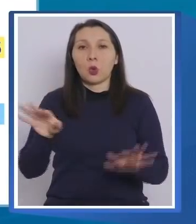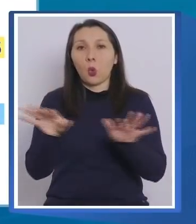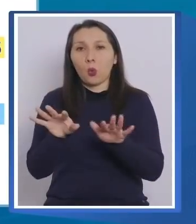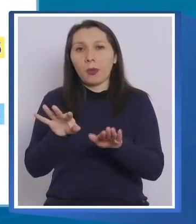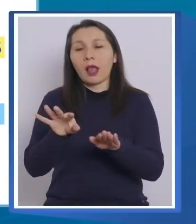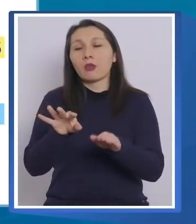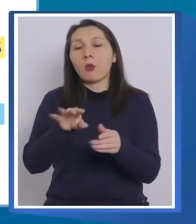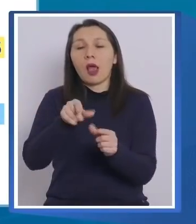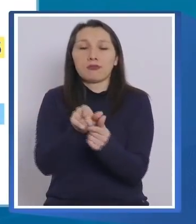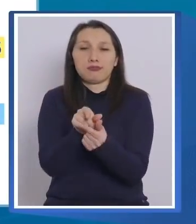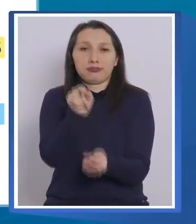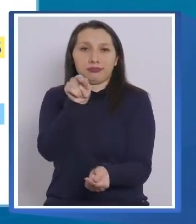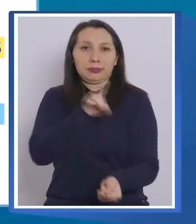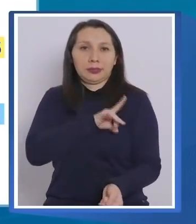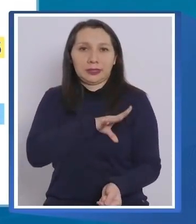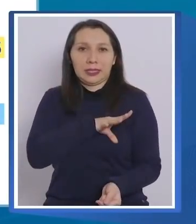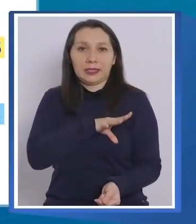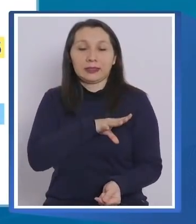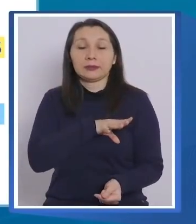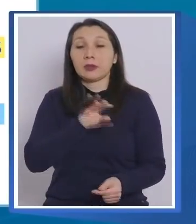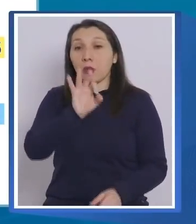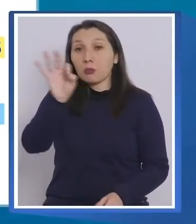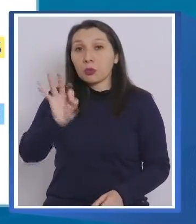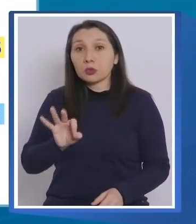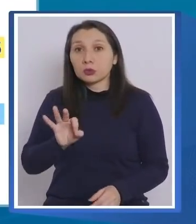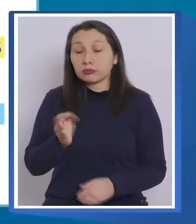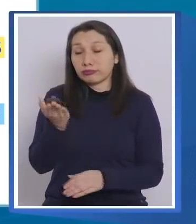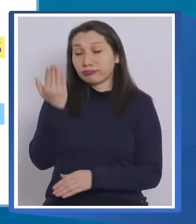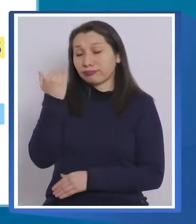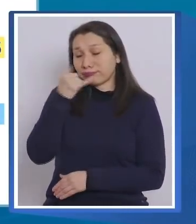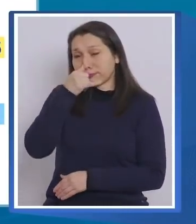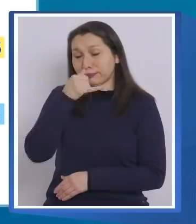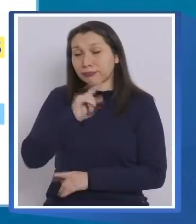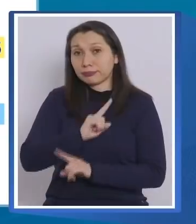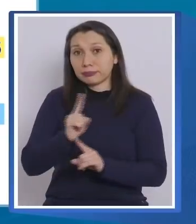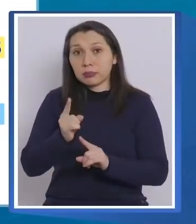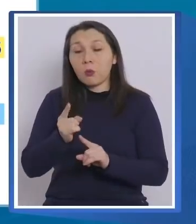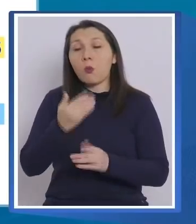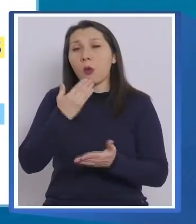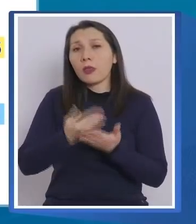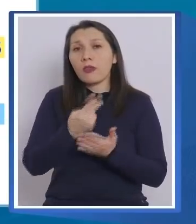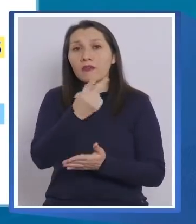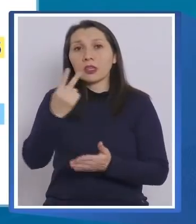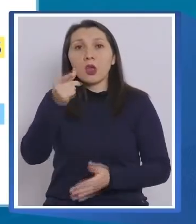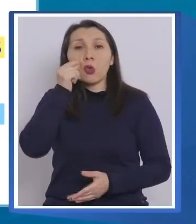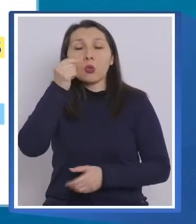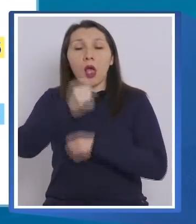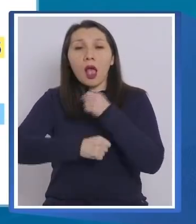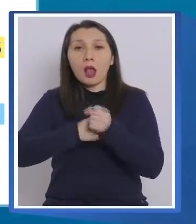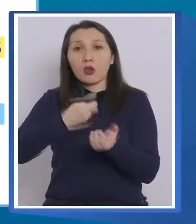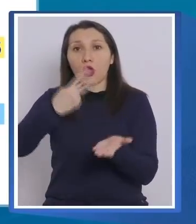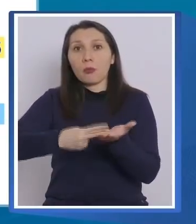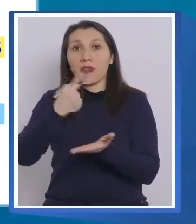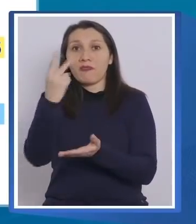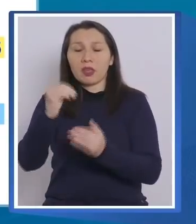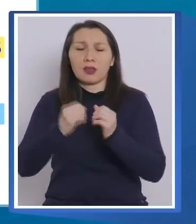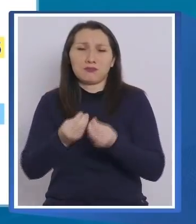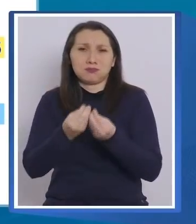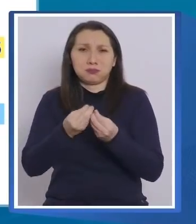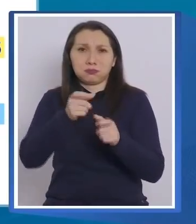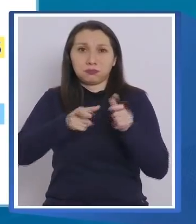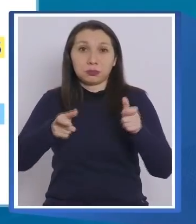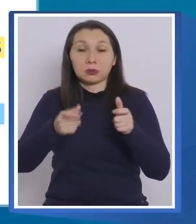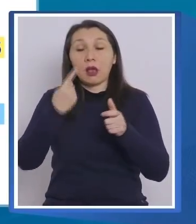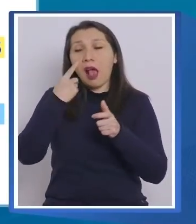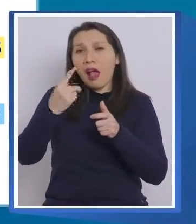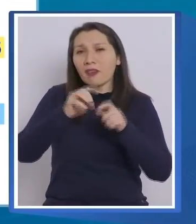nacional, porcentaje que no alcanzábamos desde el 22 de octubre del año 2020. Ahora sí, si